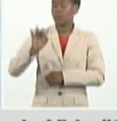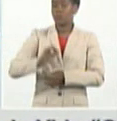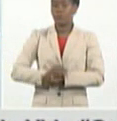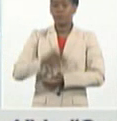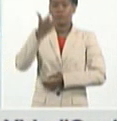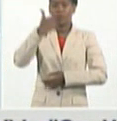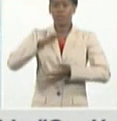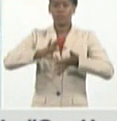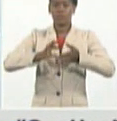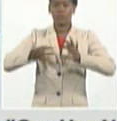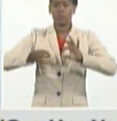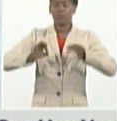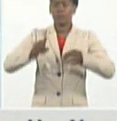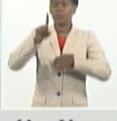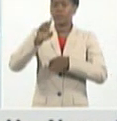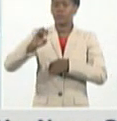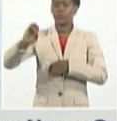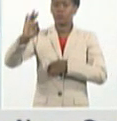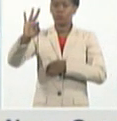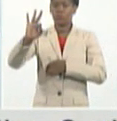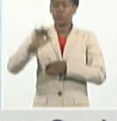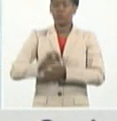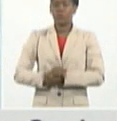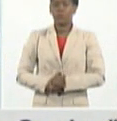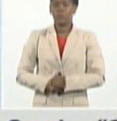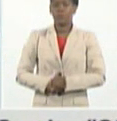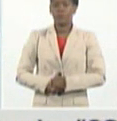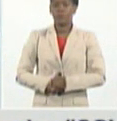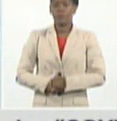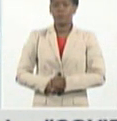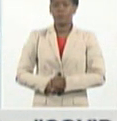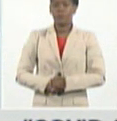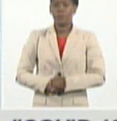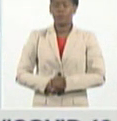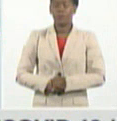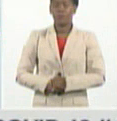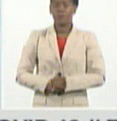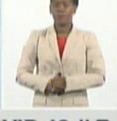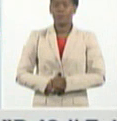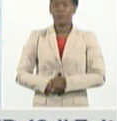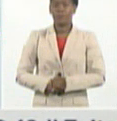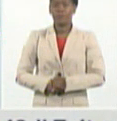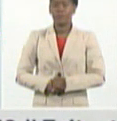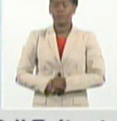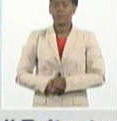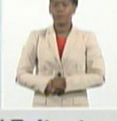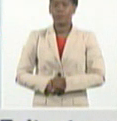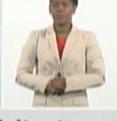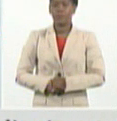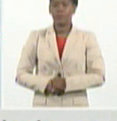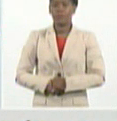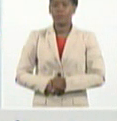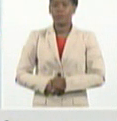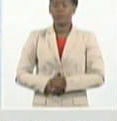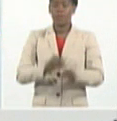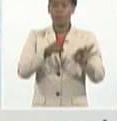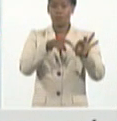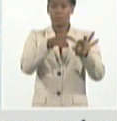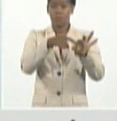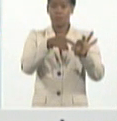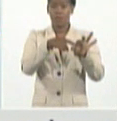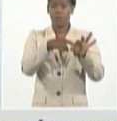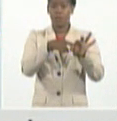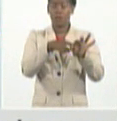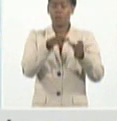Artemisa, 108. Y se diagnostican en el municipio especial, Isla de la Juventud. Después de más de